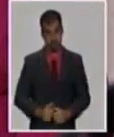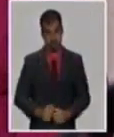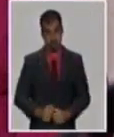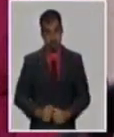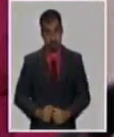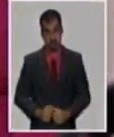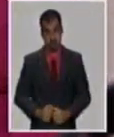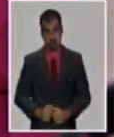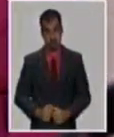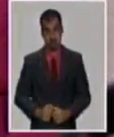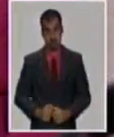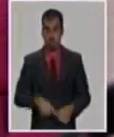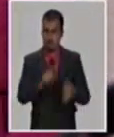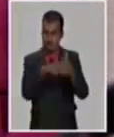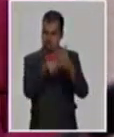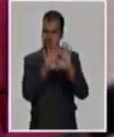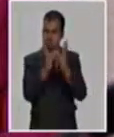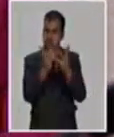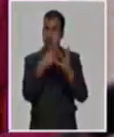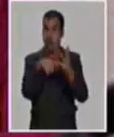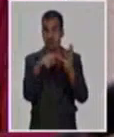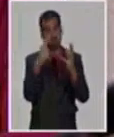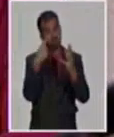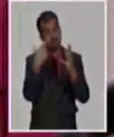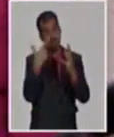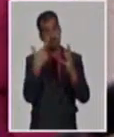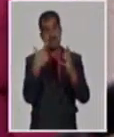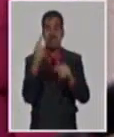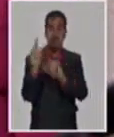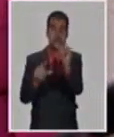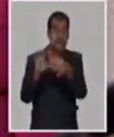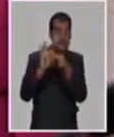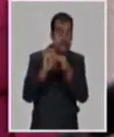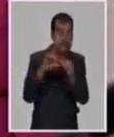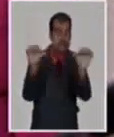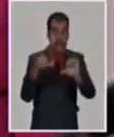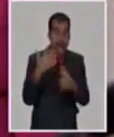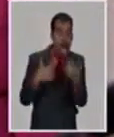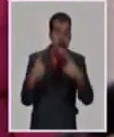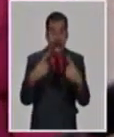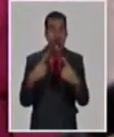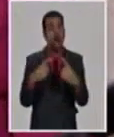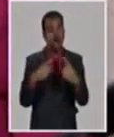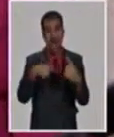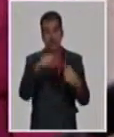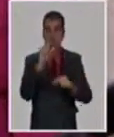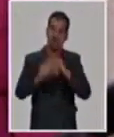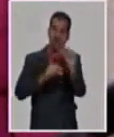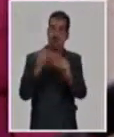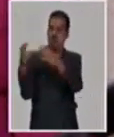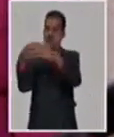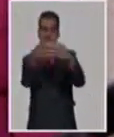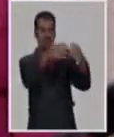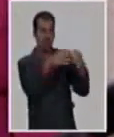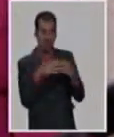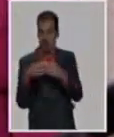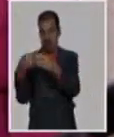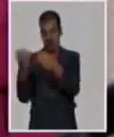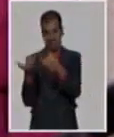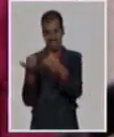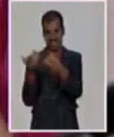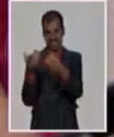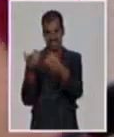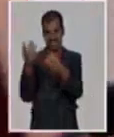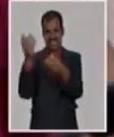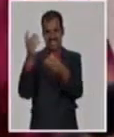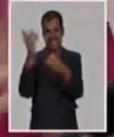en cuenta todos los elementos que pudieran ser puntos críticos, una estrategia que avanza por estratos, no es una cosa